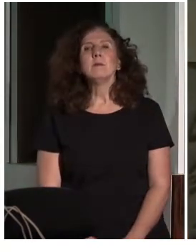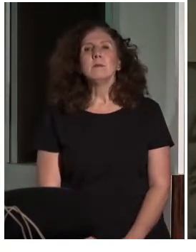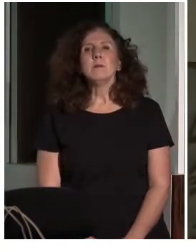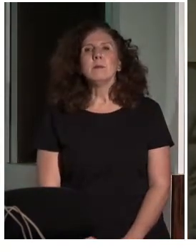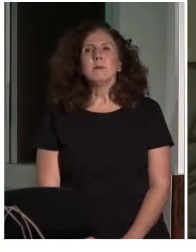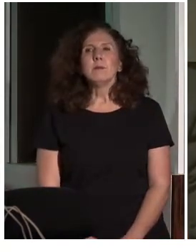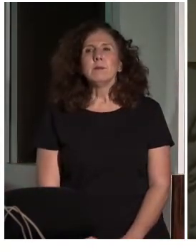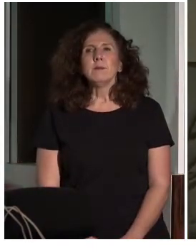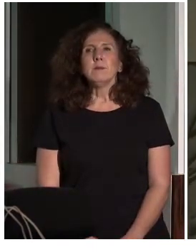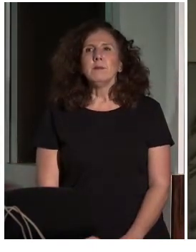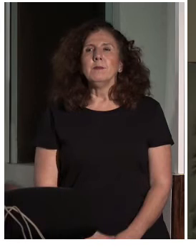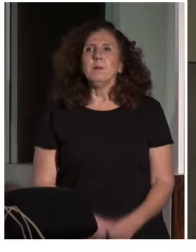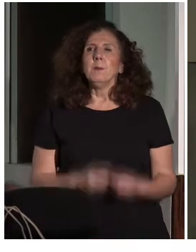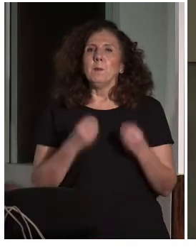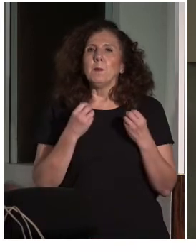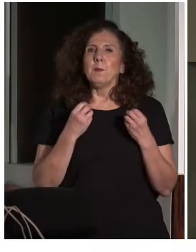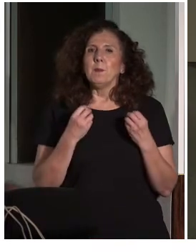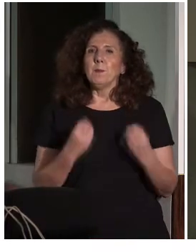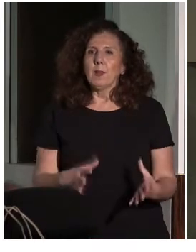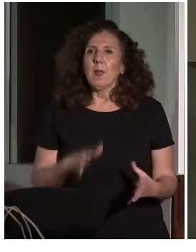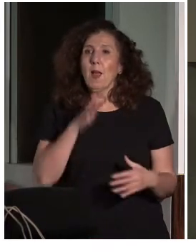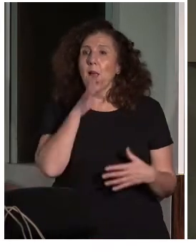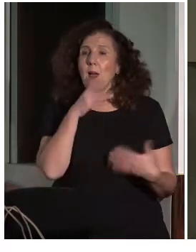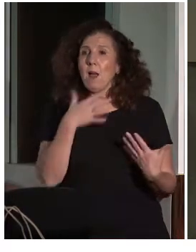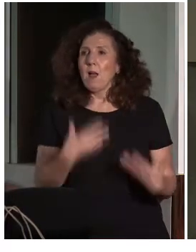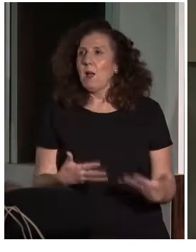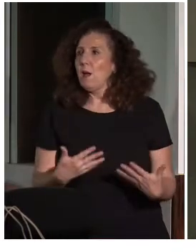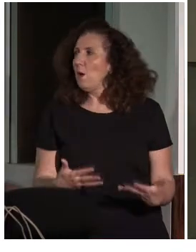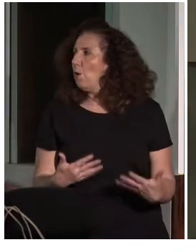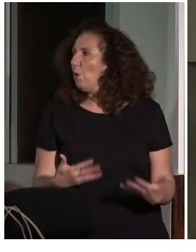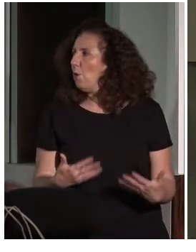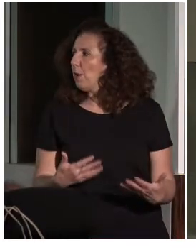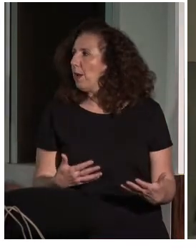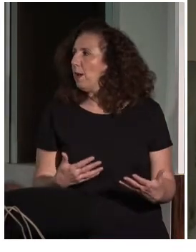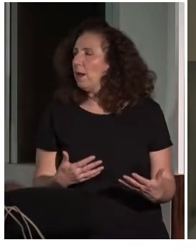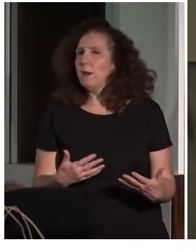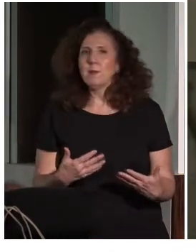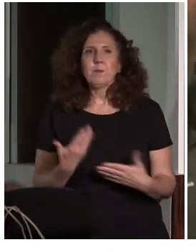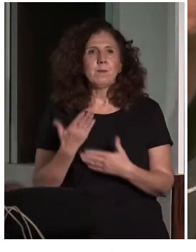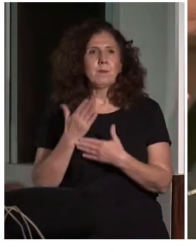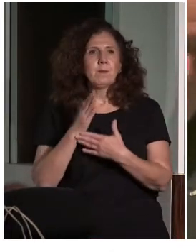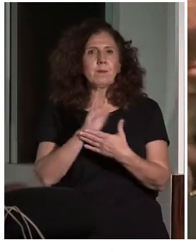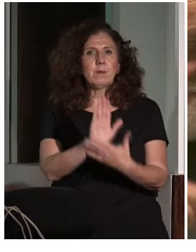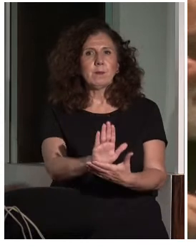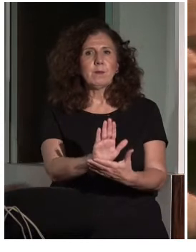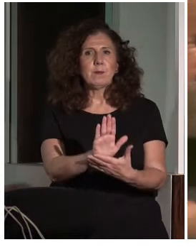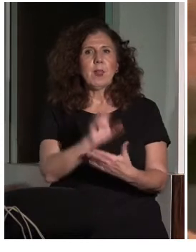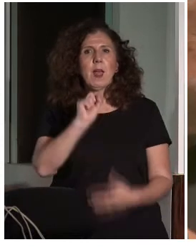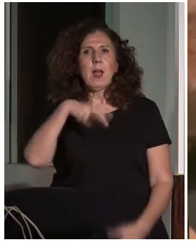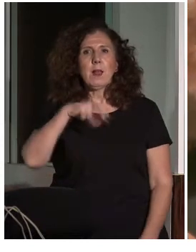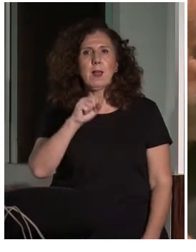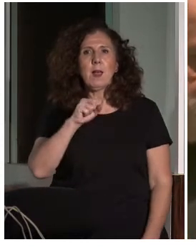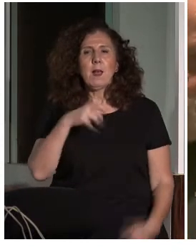Bueno, pues ahora en principio, según estaba previsto, intervendría Ana María